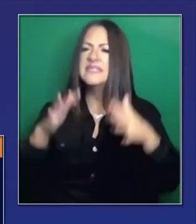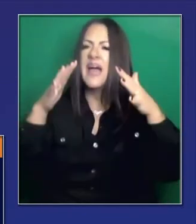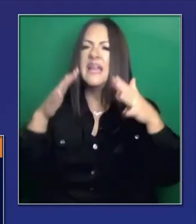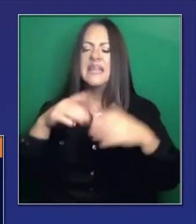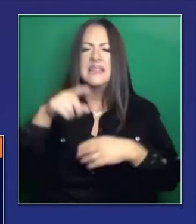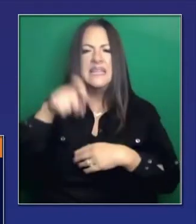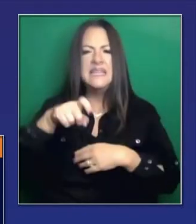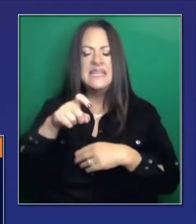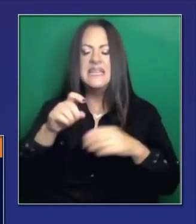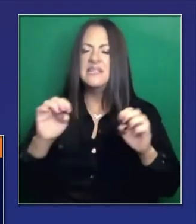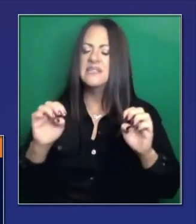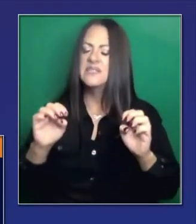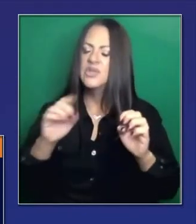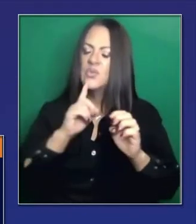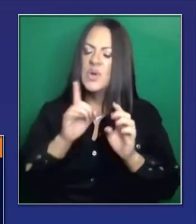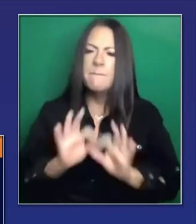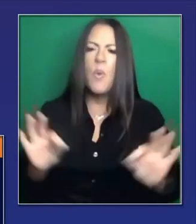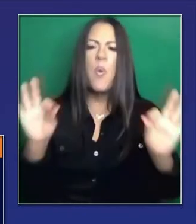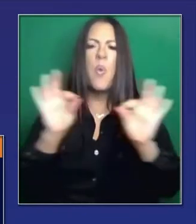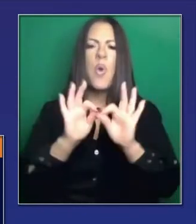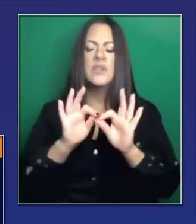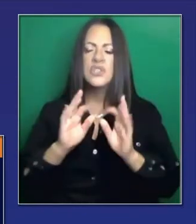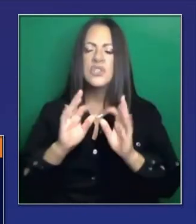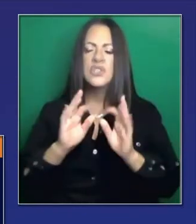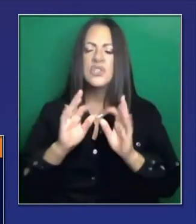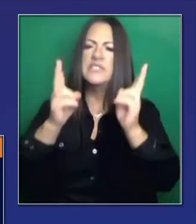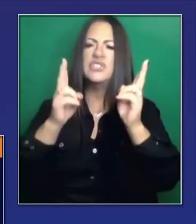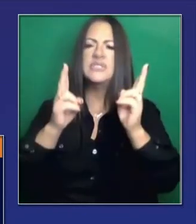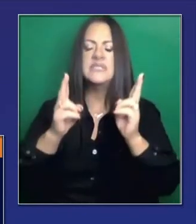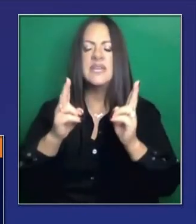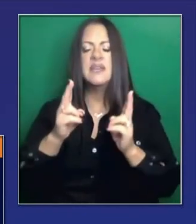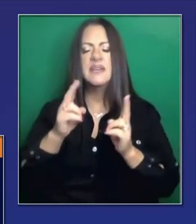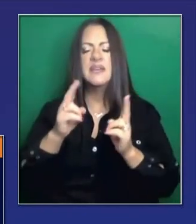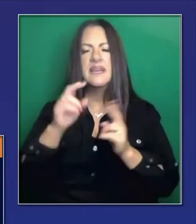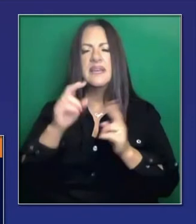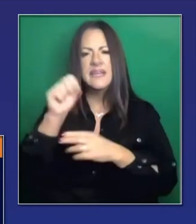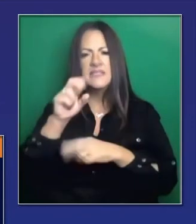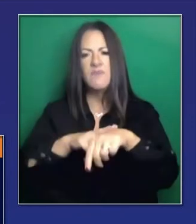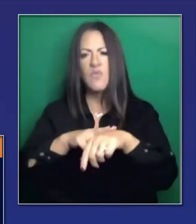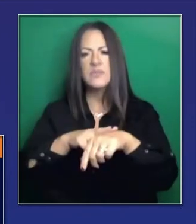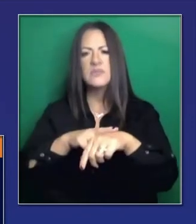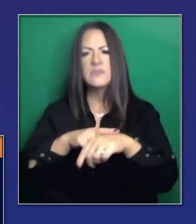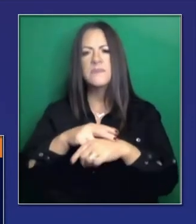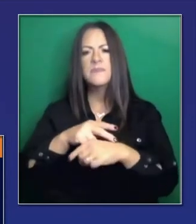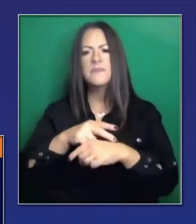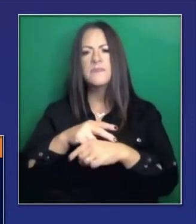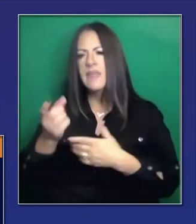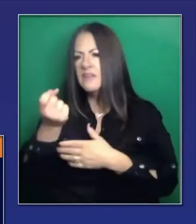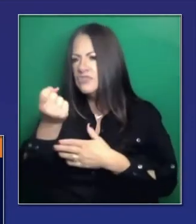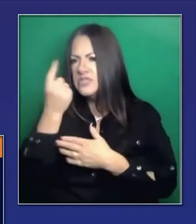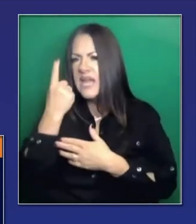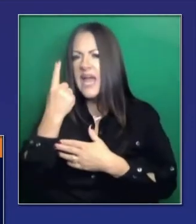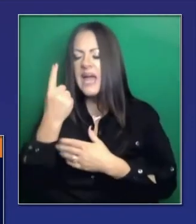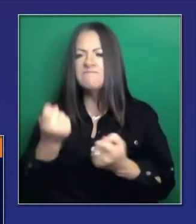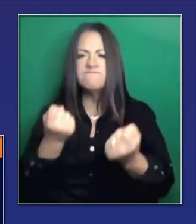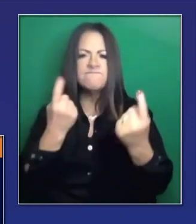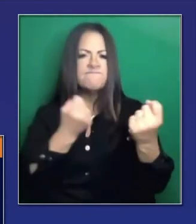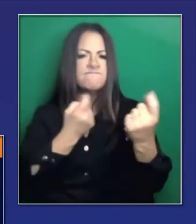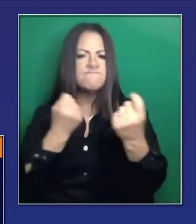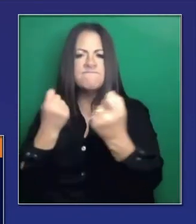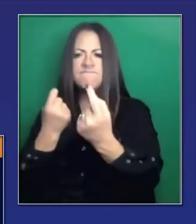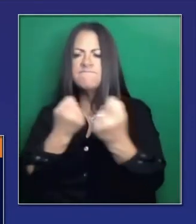sitio web para aliviar su angustia. Tal vez. Y no vamos a requerir que nos visite cada semana.